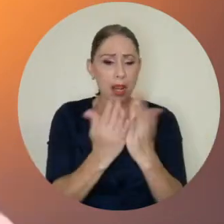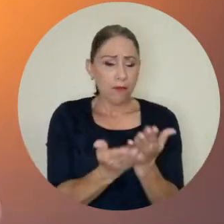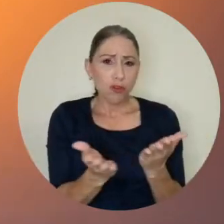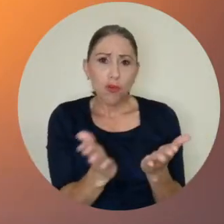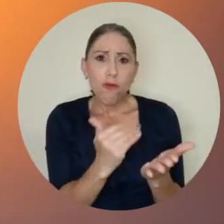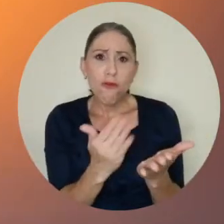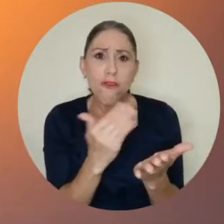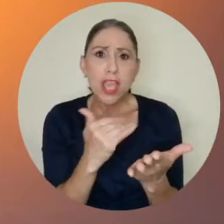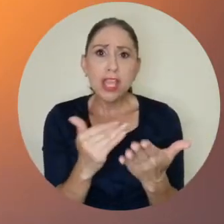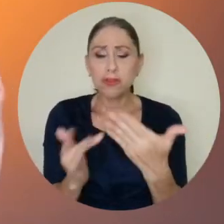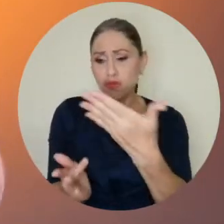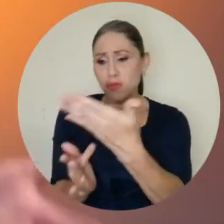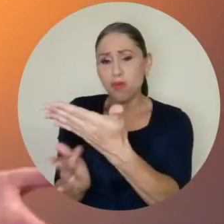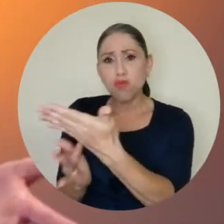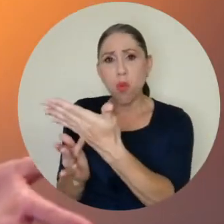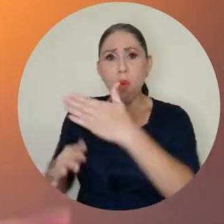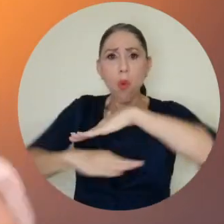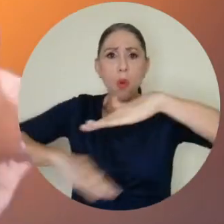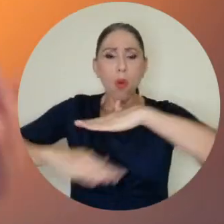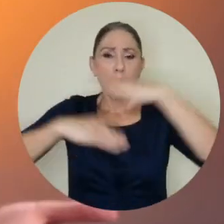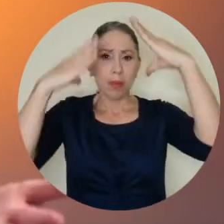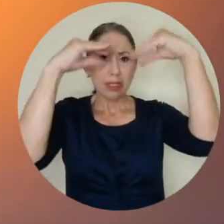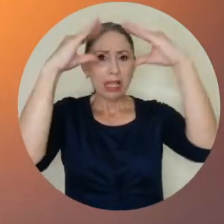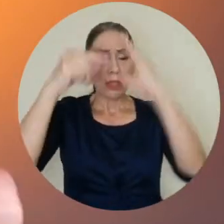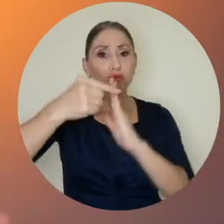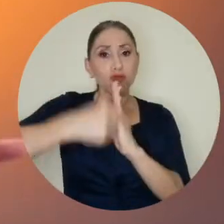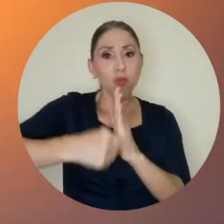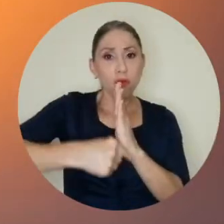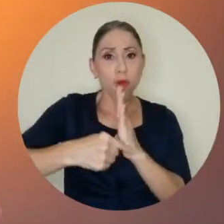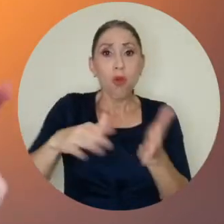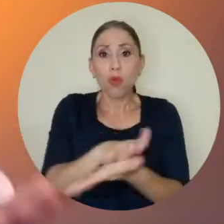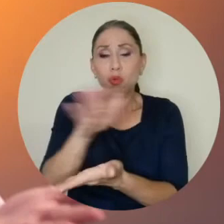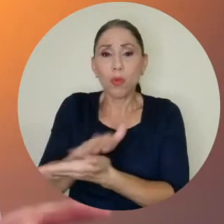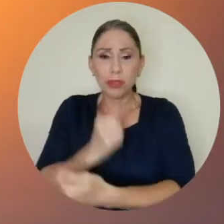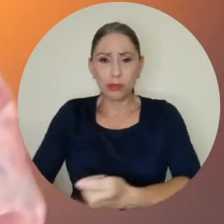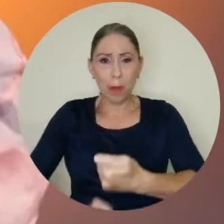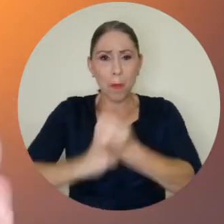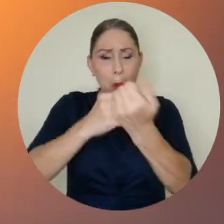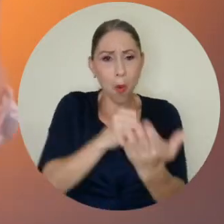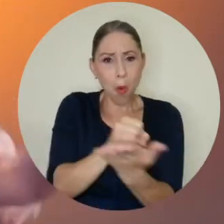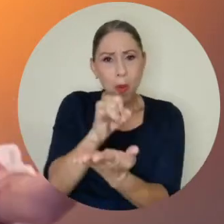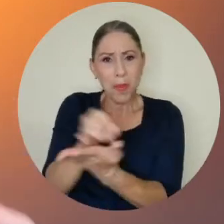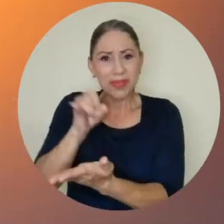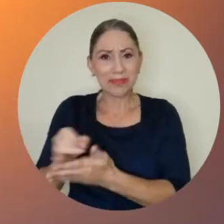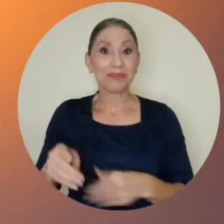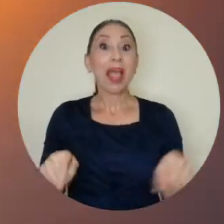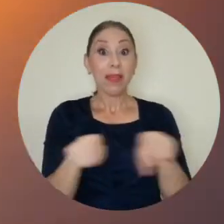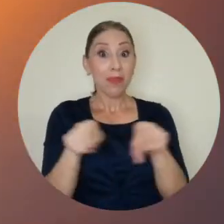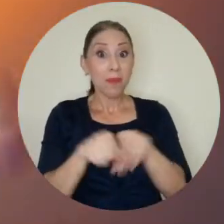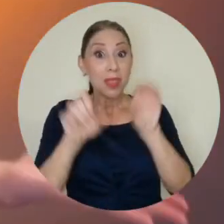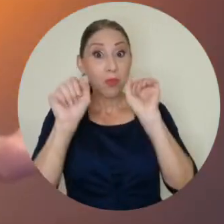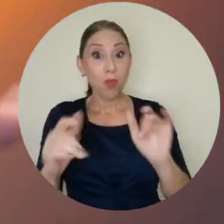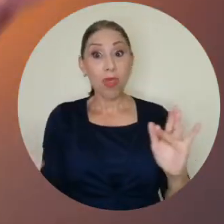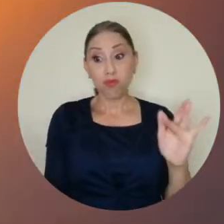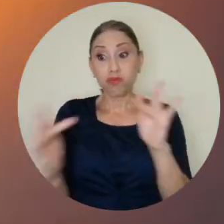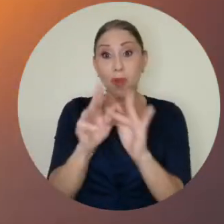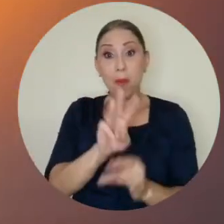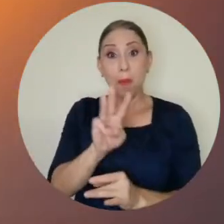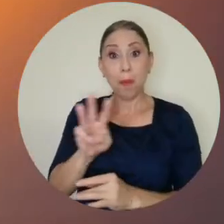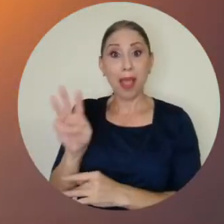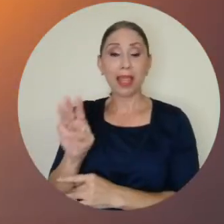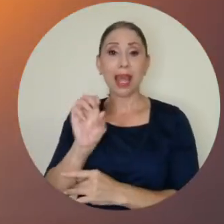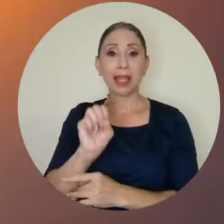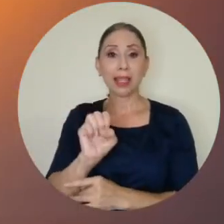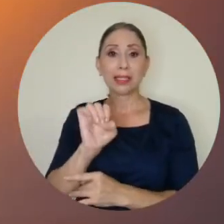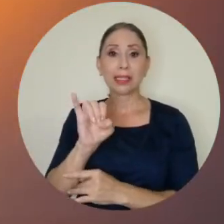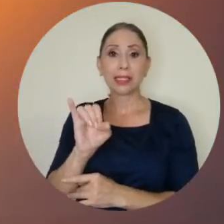físicos, electrónicos, bases de datos, revistas y documentos de apoyo a la investigación. Además, pueden visitar